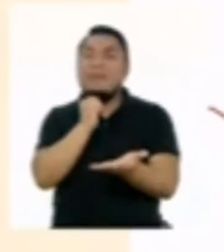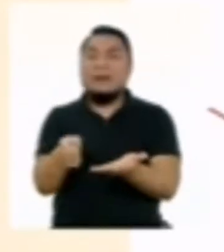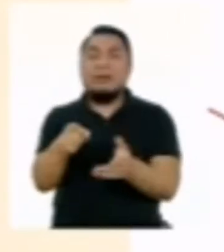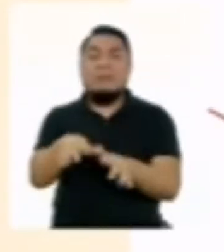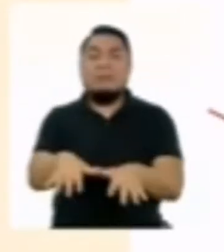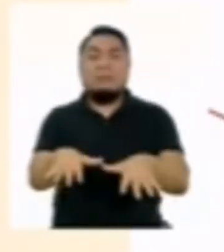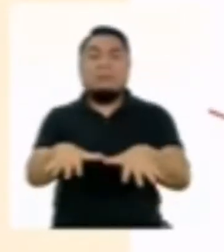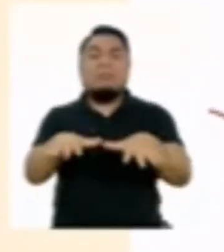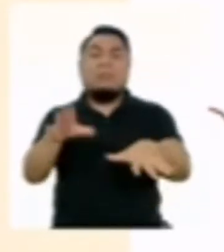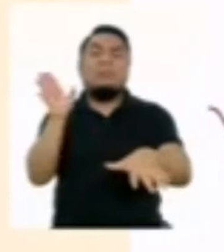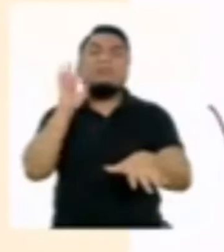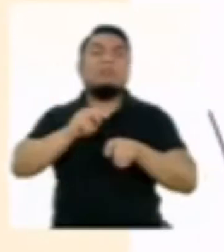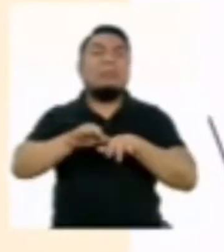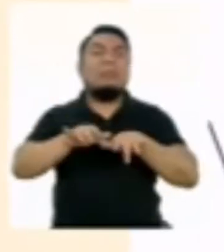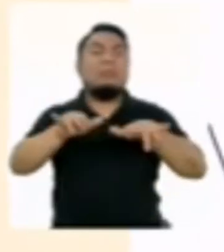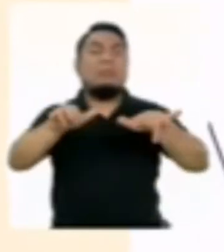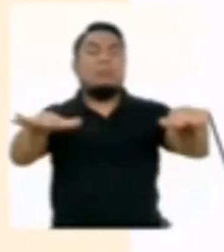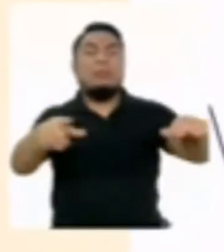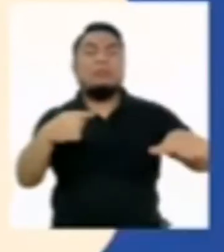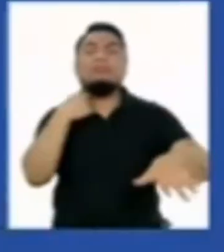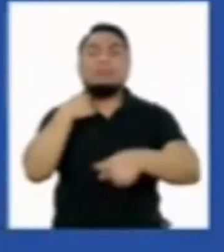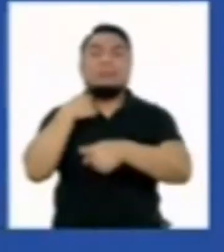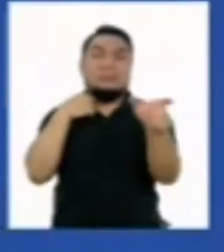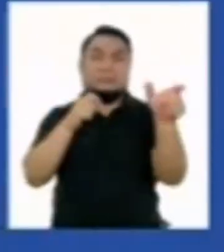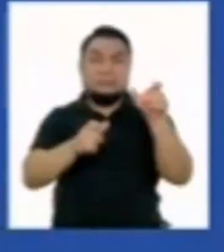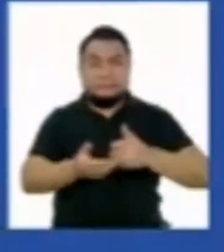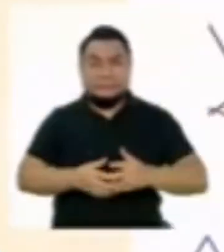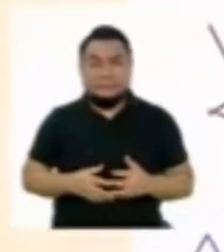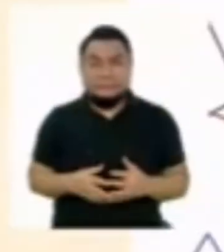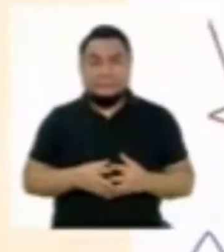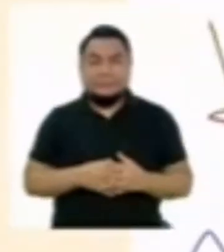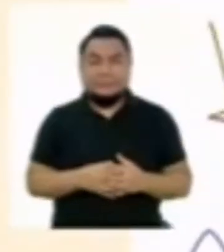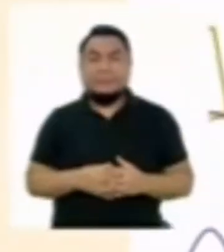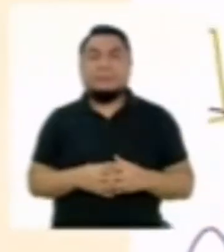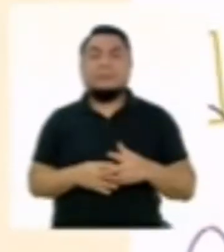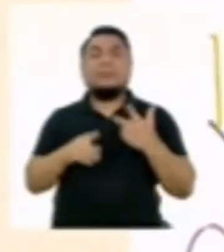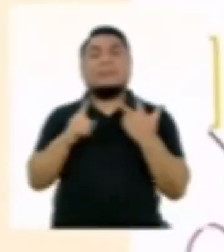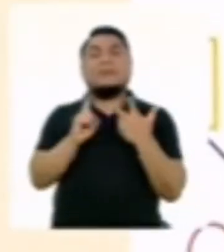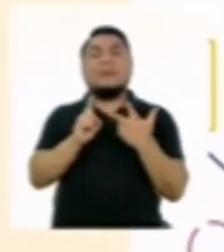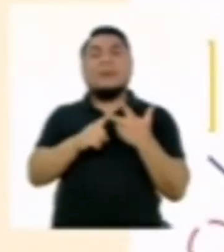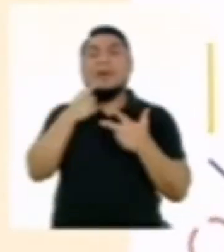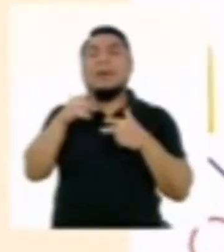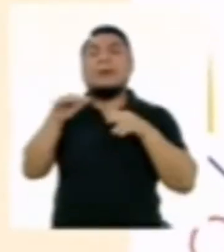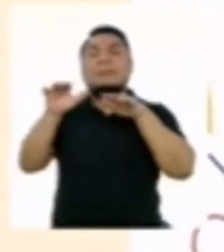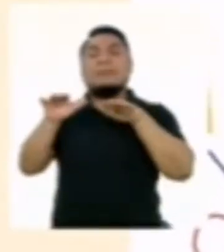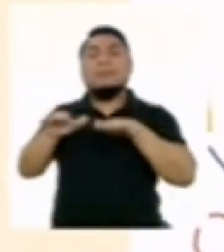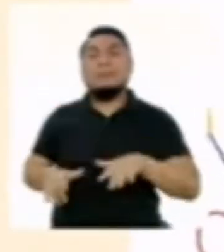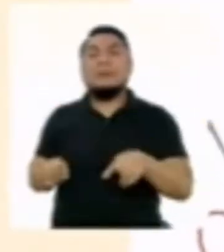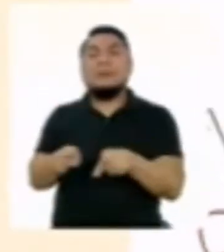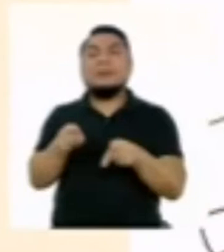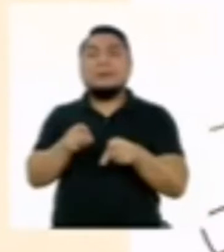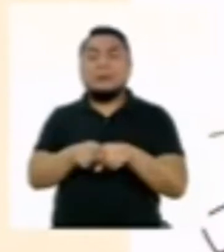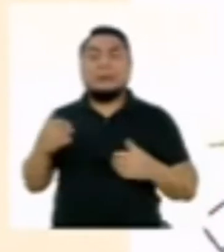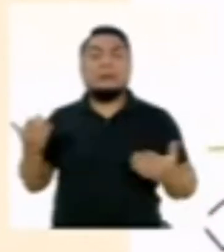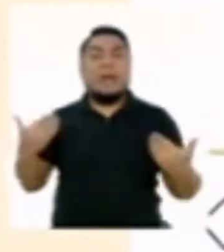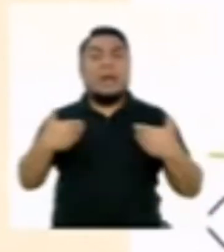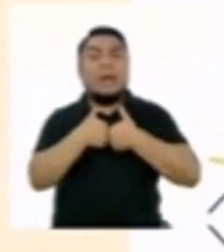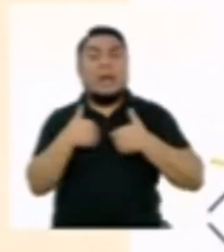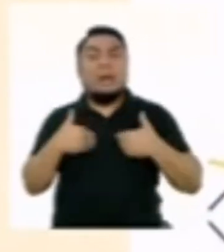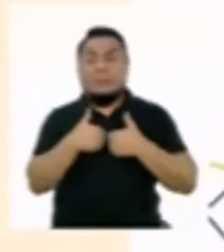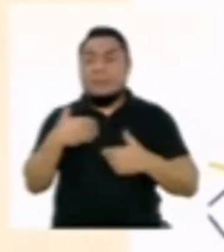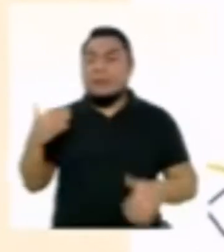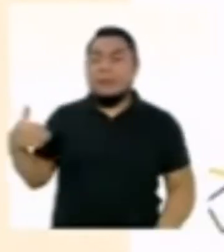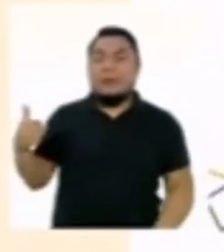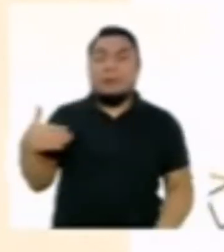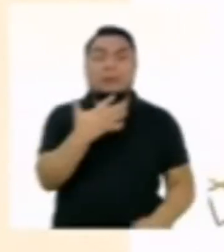aumenta la cantidad de contaminación que estamos provocando. Tres, la disminución de las especies animales y